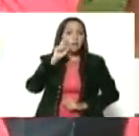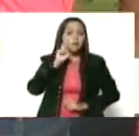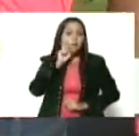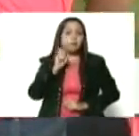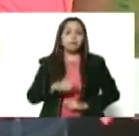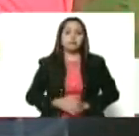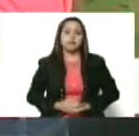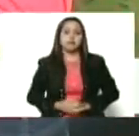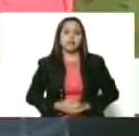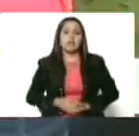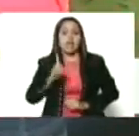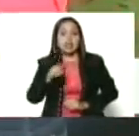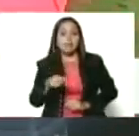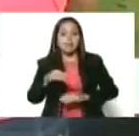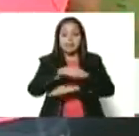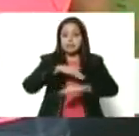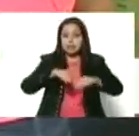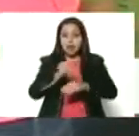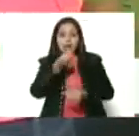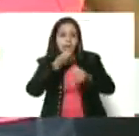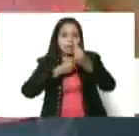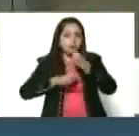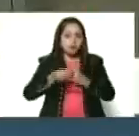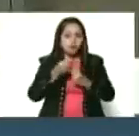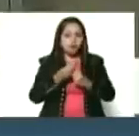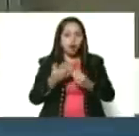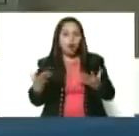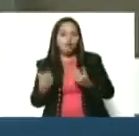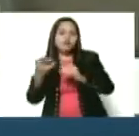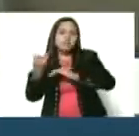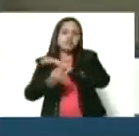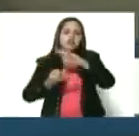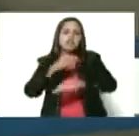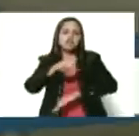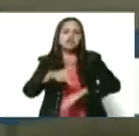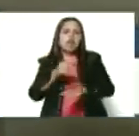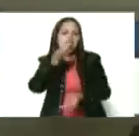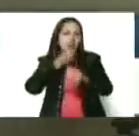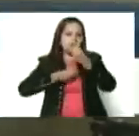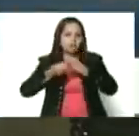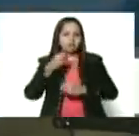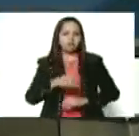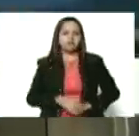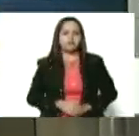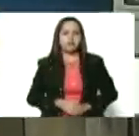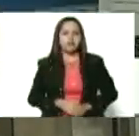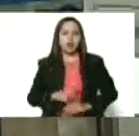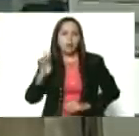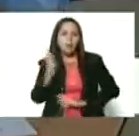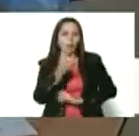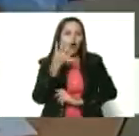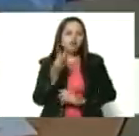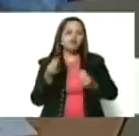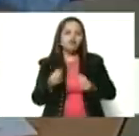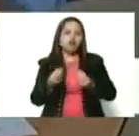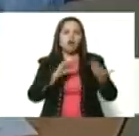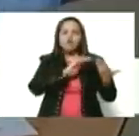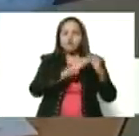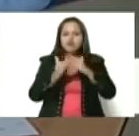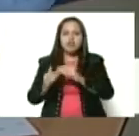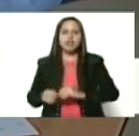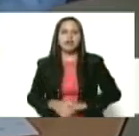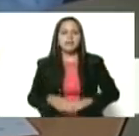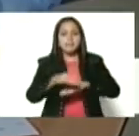pero también el Ministerio de Alimentación a través del Instituto Nacional de Nutrición. El cuarto, con la comunidad y el